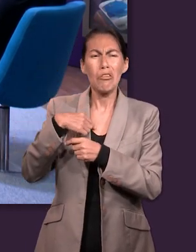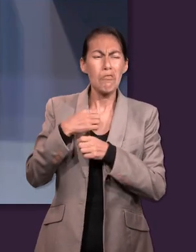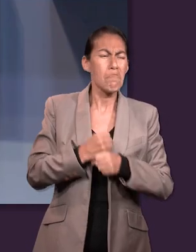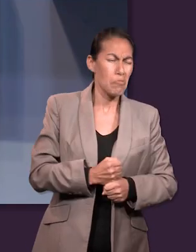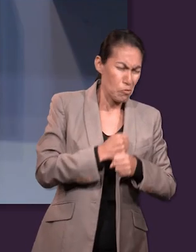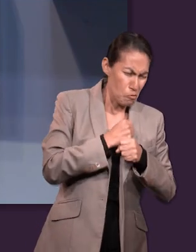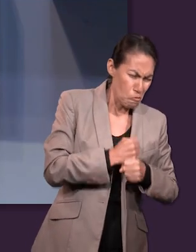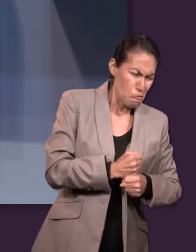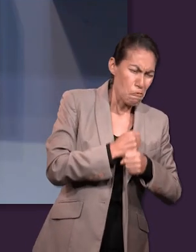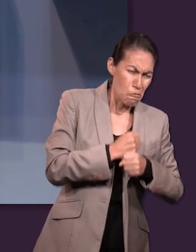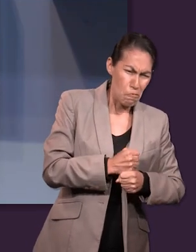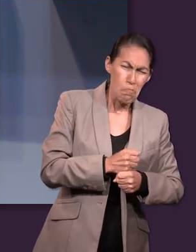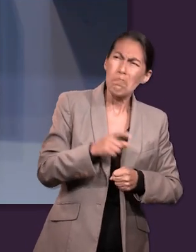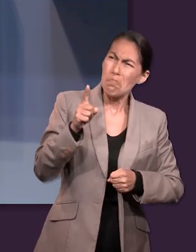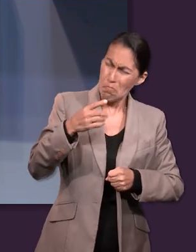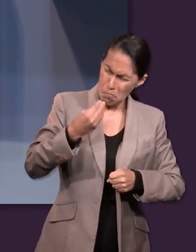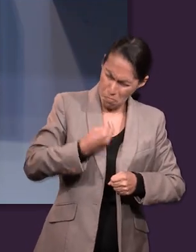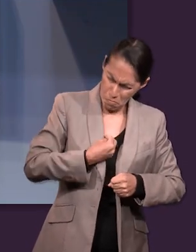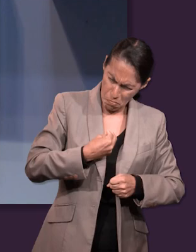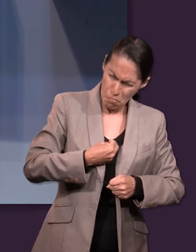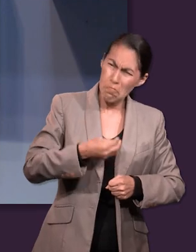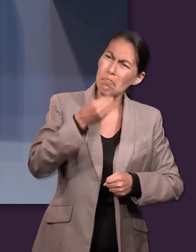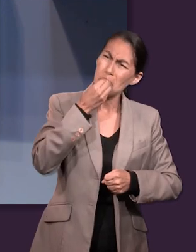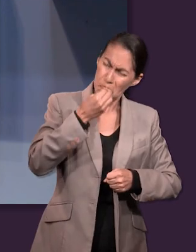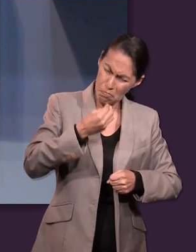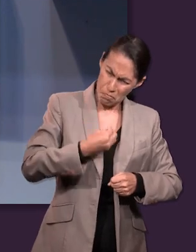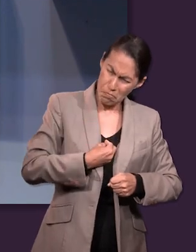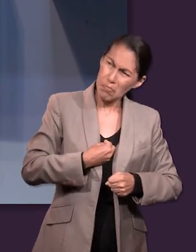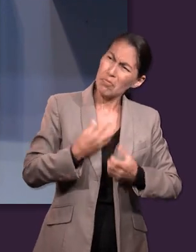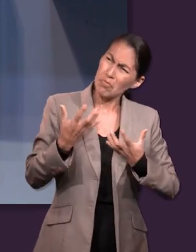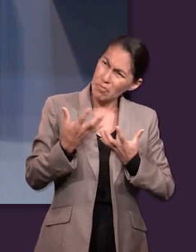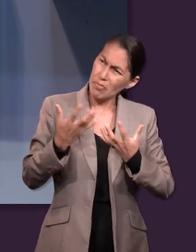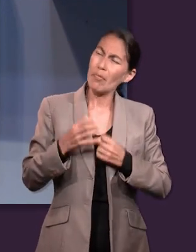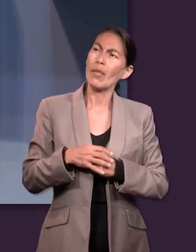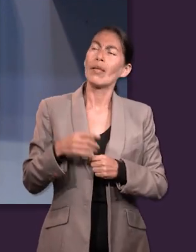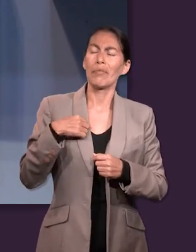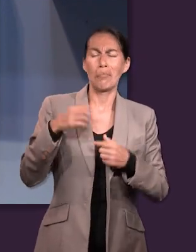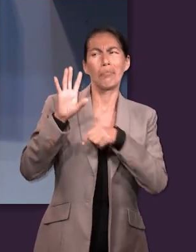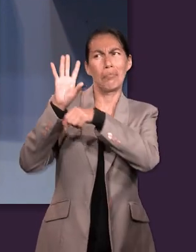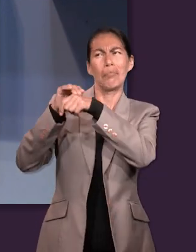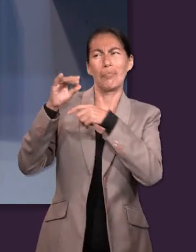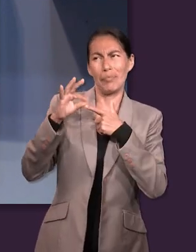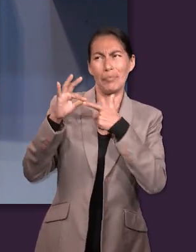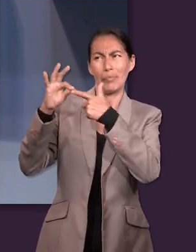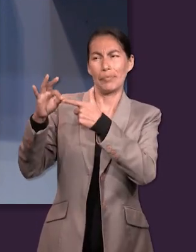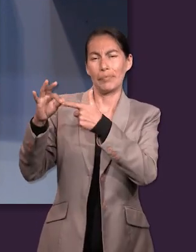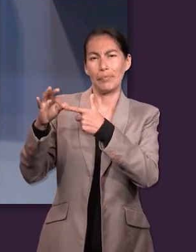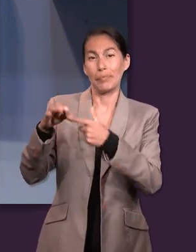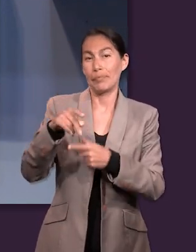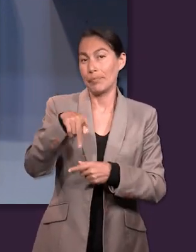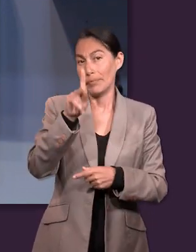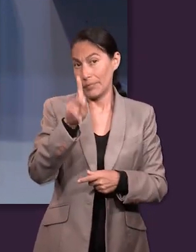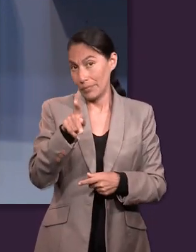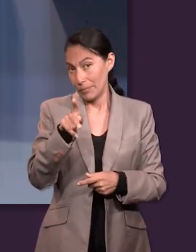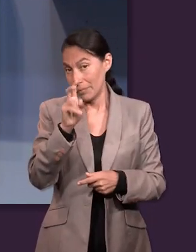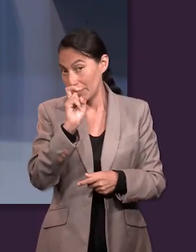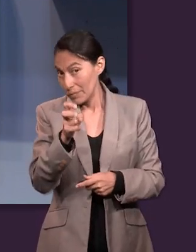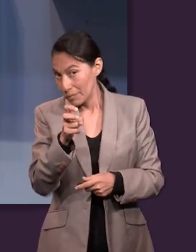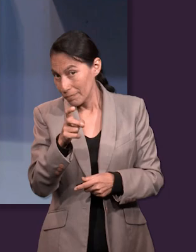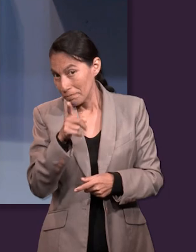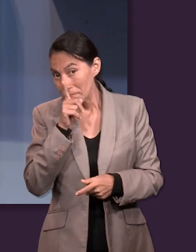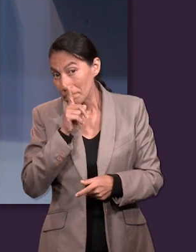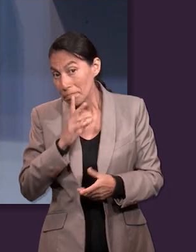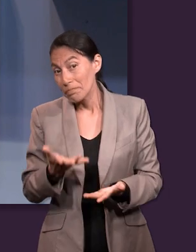sacrificaríamos todo por eso. Y si yo conocía la voluntad de Dios, pues yo me dejaría guiar un poquito mejor. Pero yo no creo que sea así,